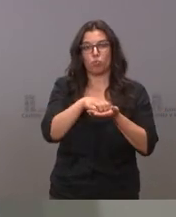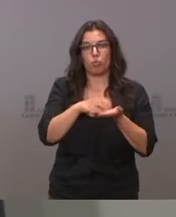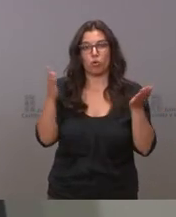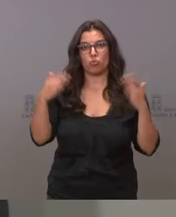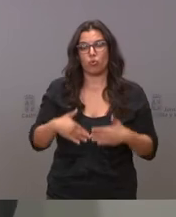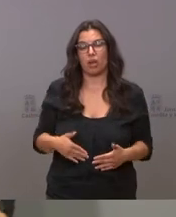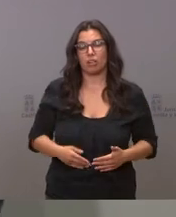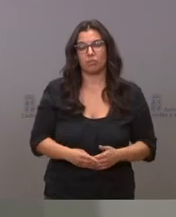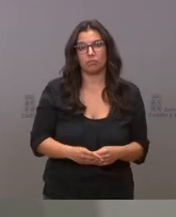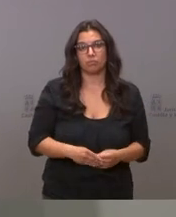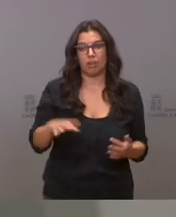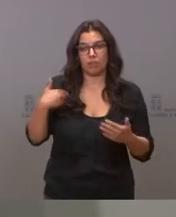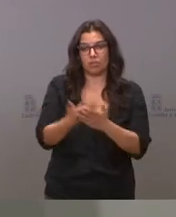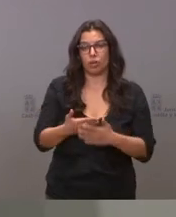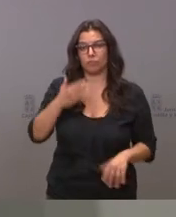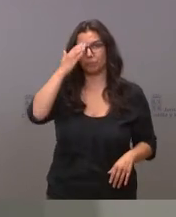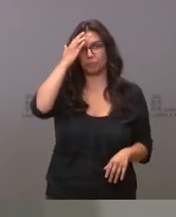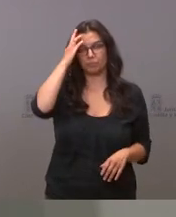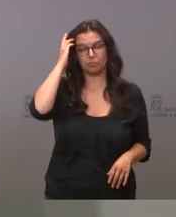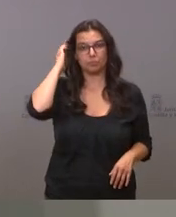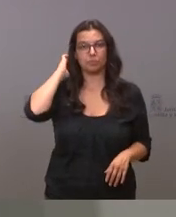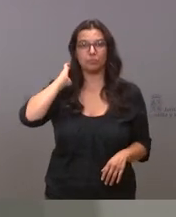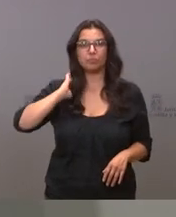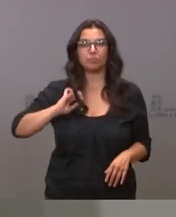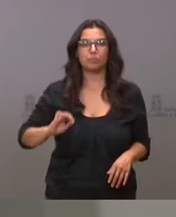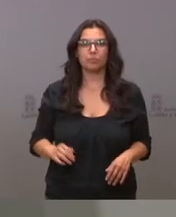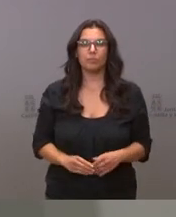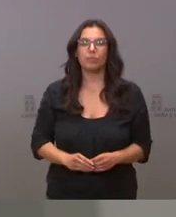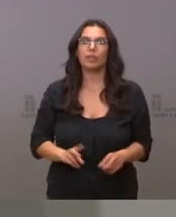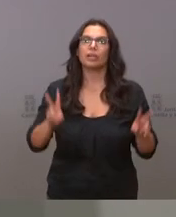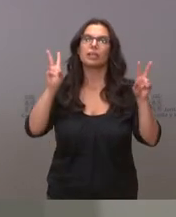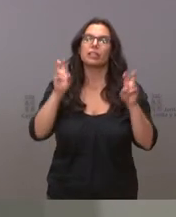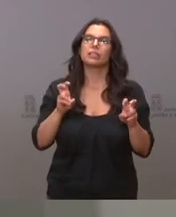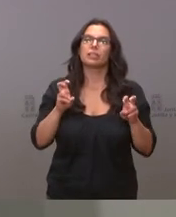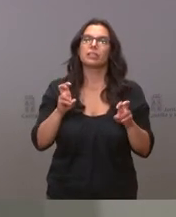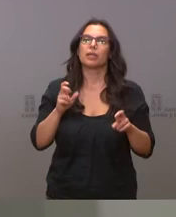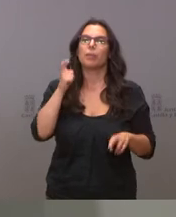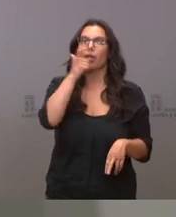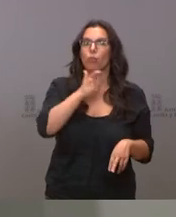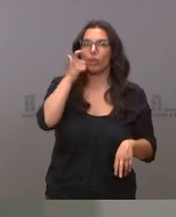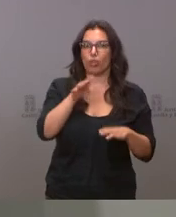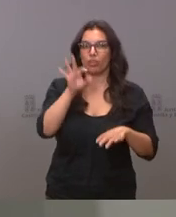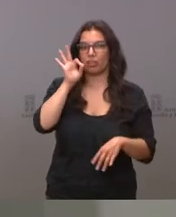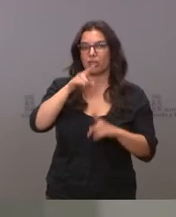que hemos tomado hasta el momento sobre la duración si van a ser 14 días